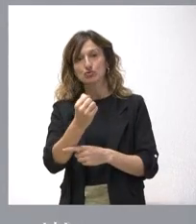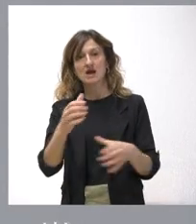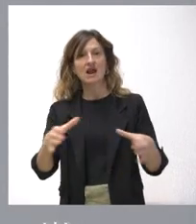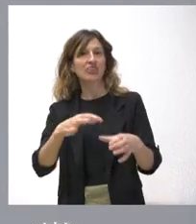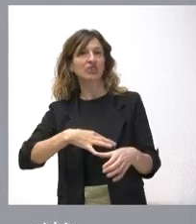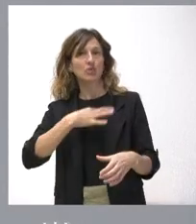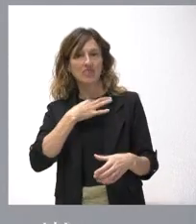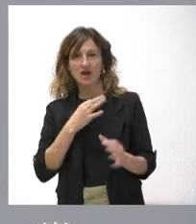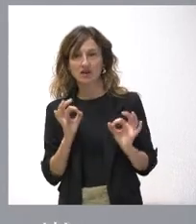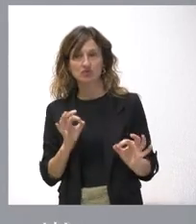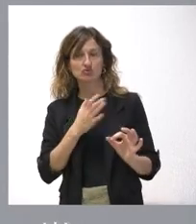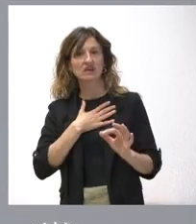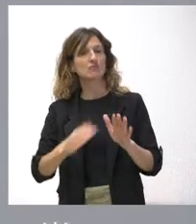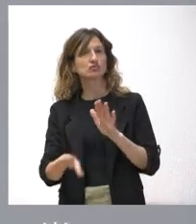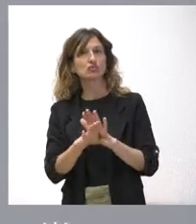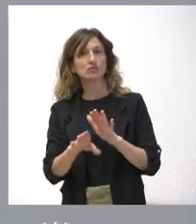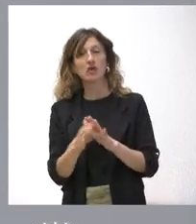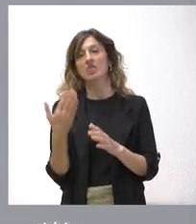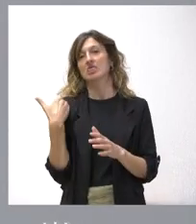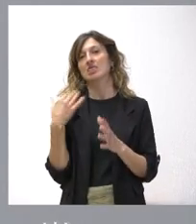ciudadanos cuando tenía una vocación de continuidad. La aprobamos